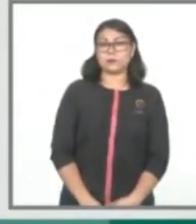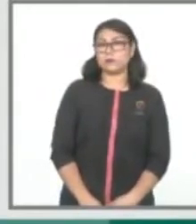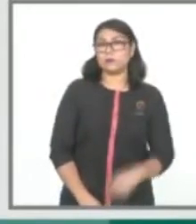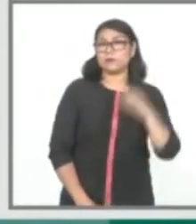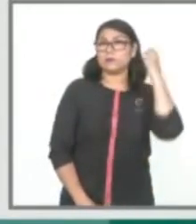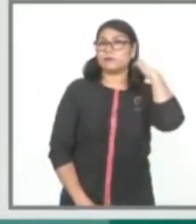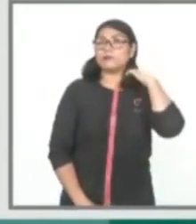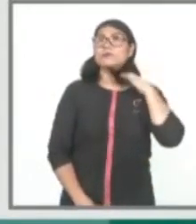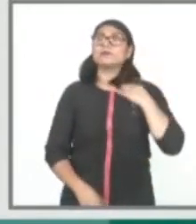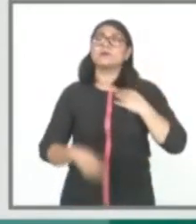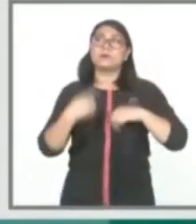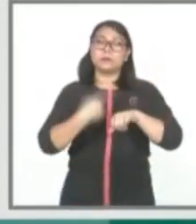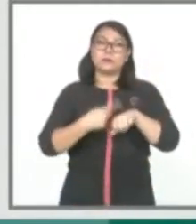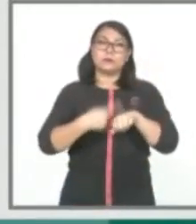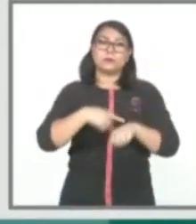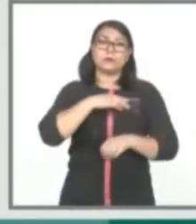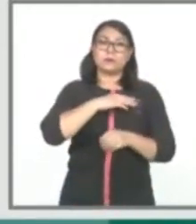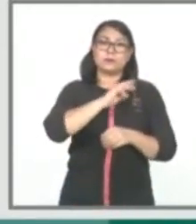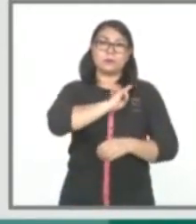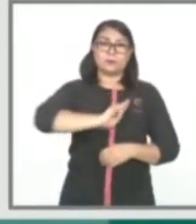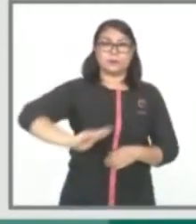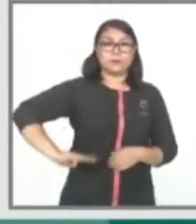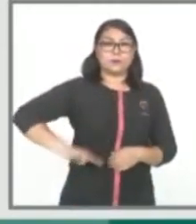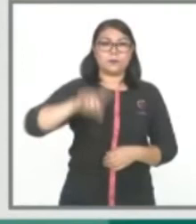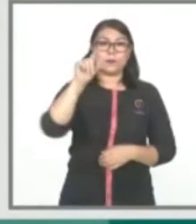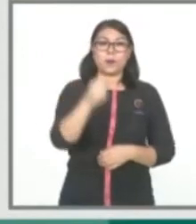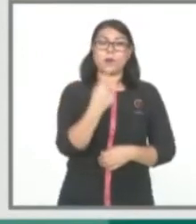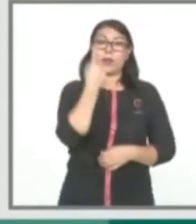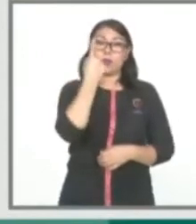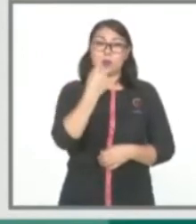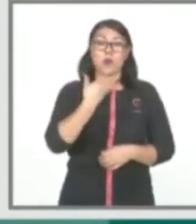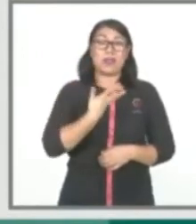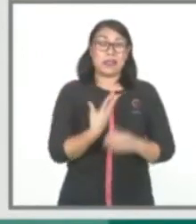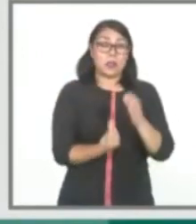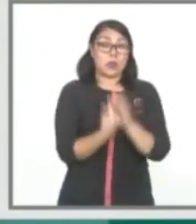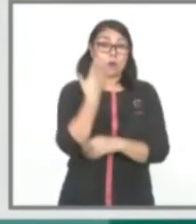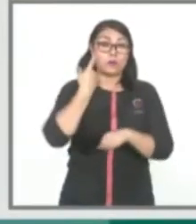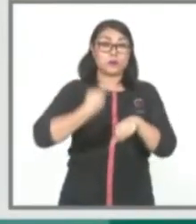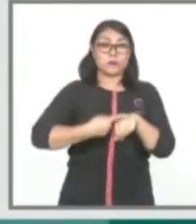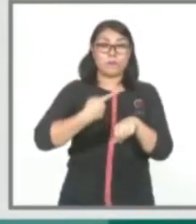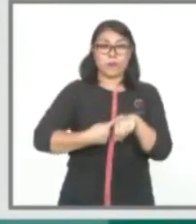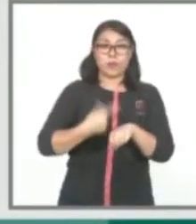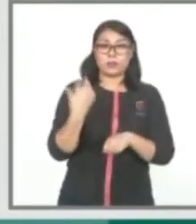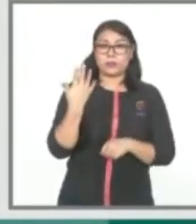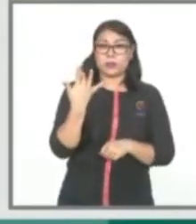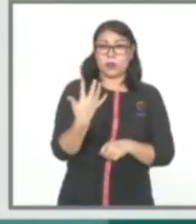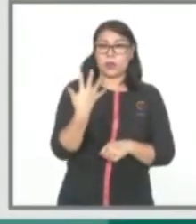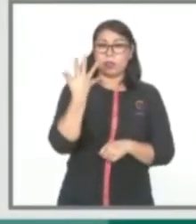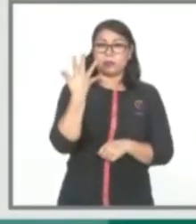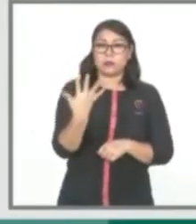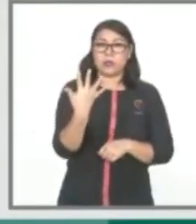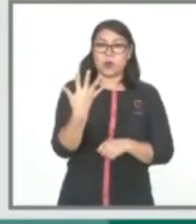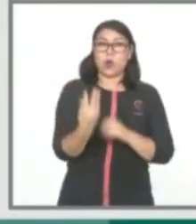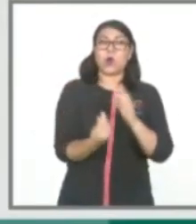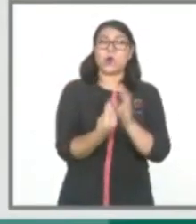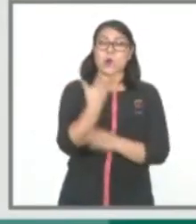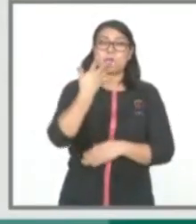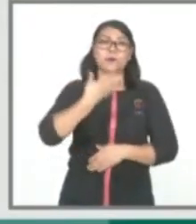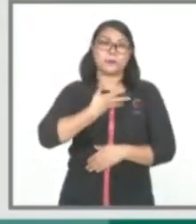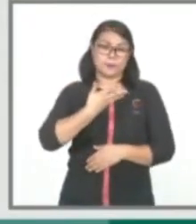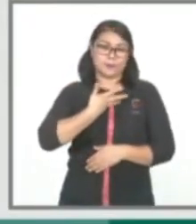por municipio, tenemos 21 municipios con casos nuevos y 55 casos nuevos.